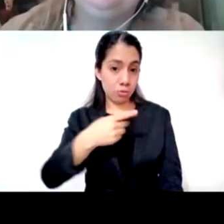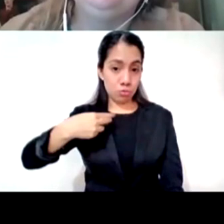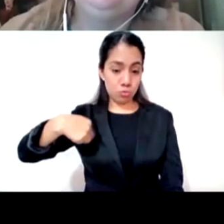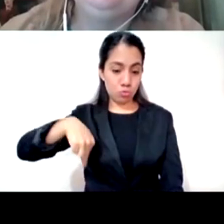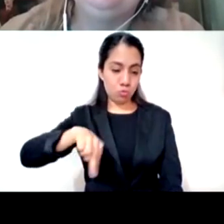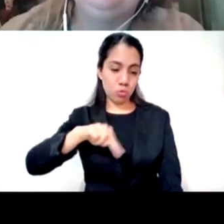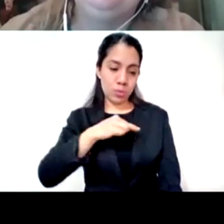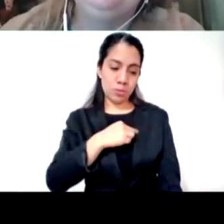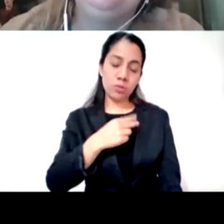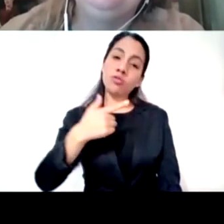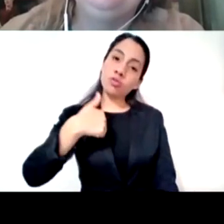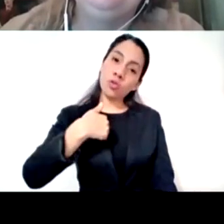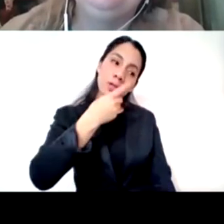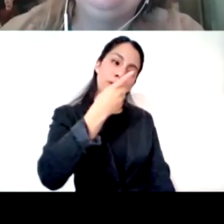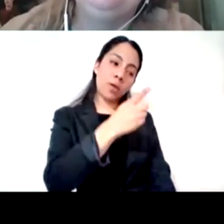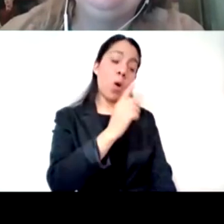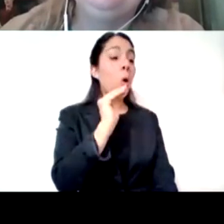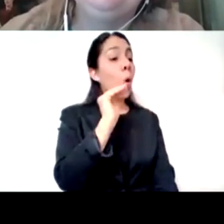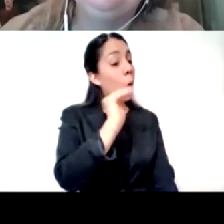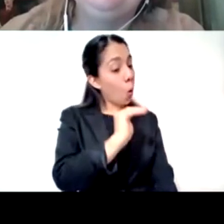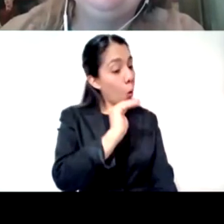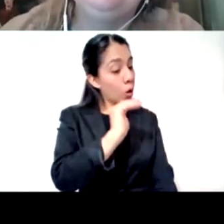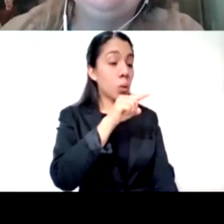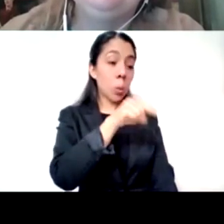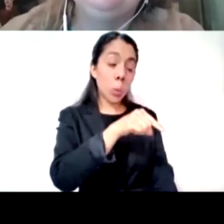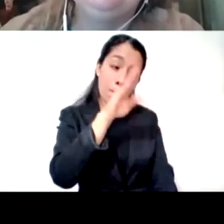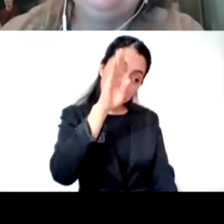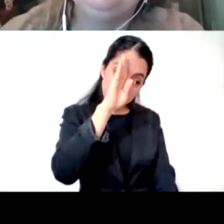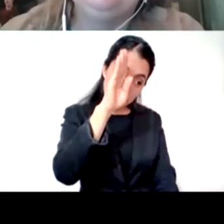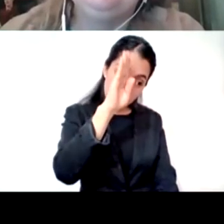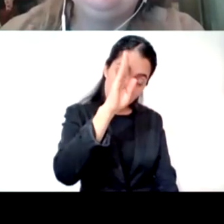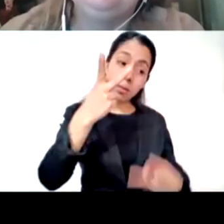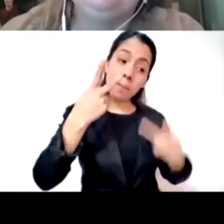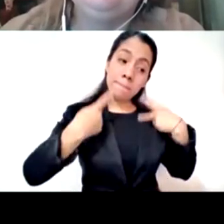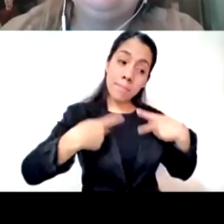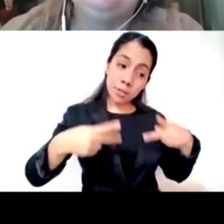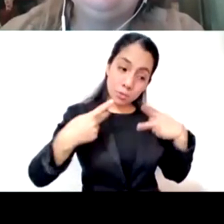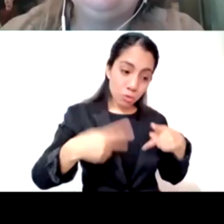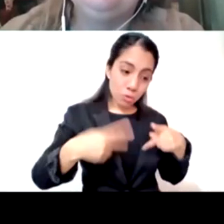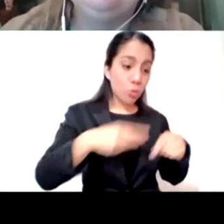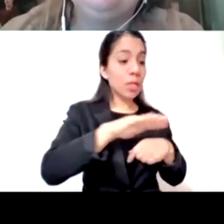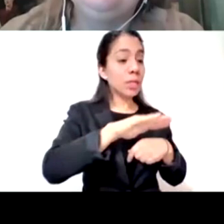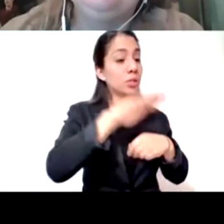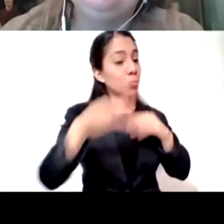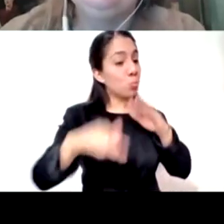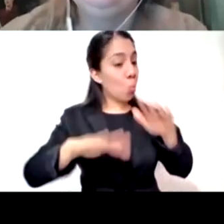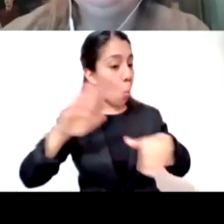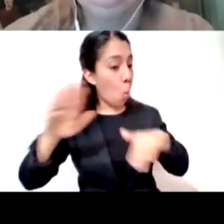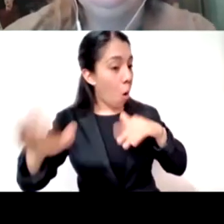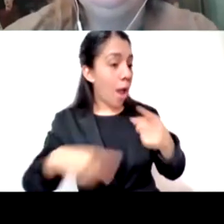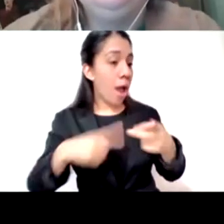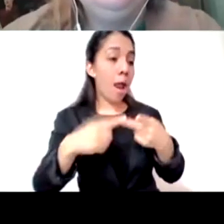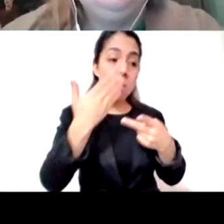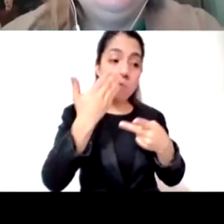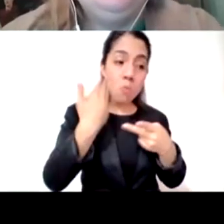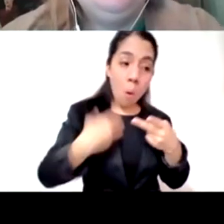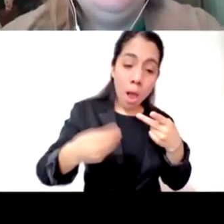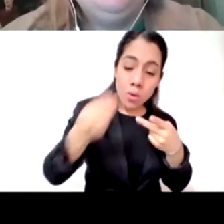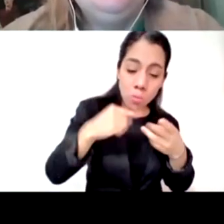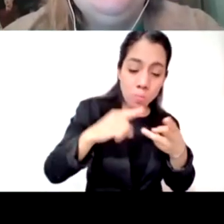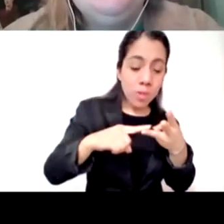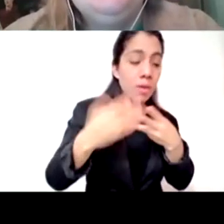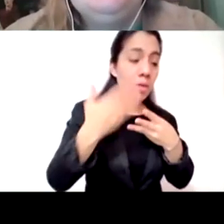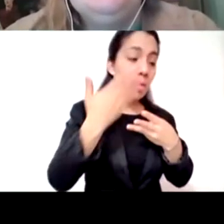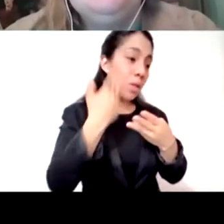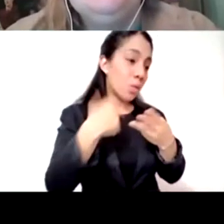papá que piensen en las personas que se están muriendo y en las que no tienen quién sabe qué y en las que no tienen quién sabe qué tanta